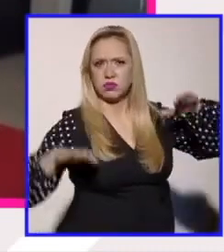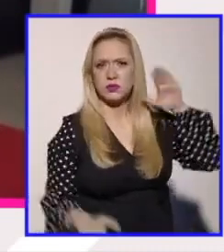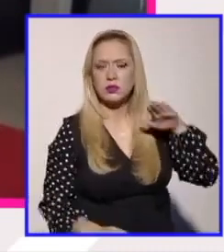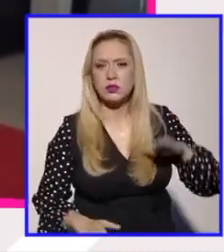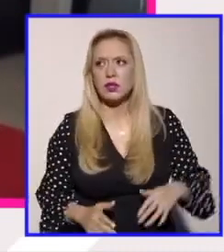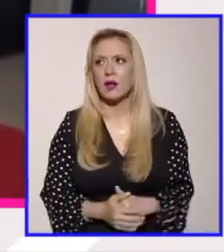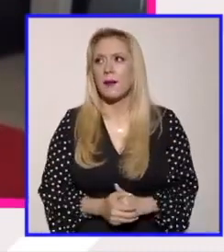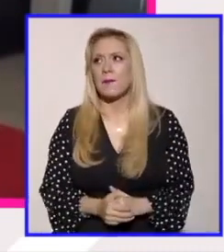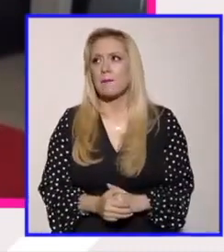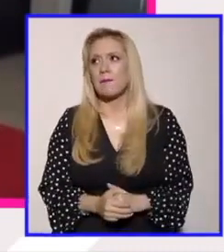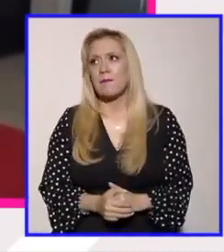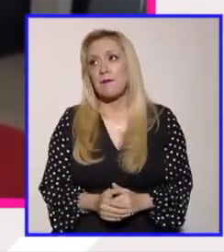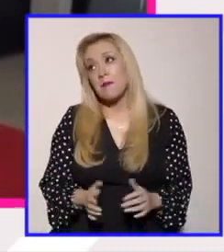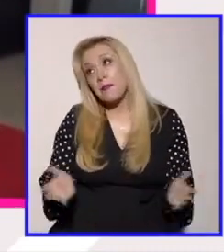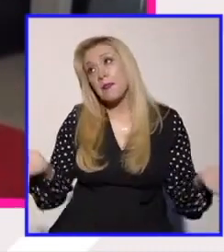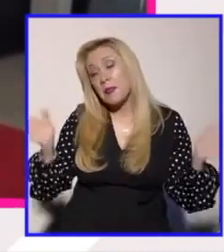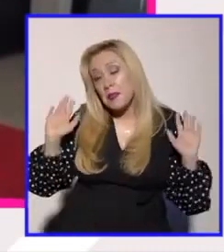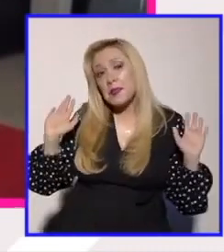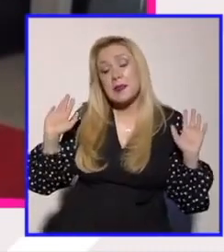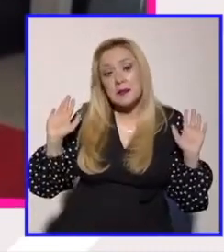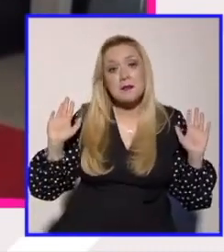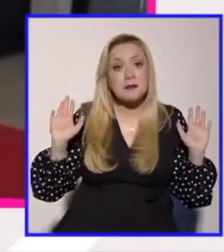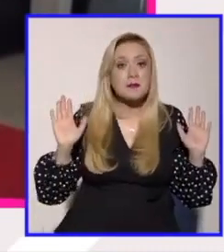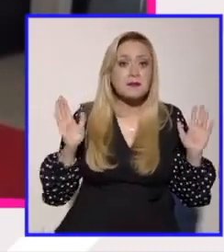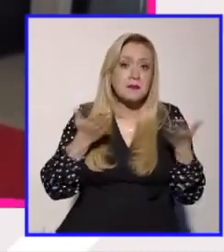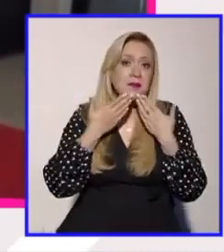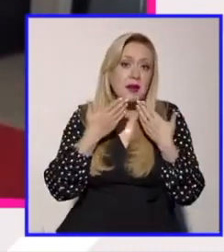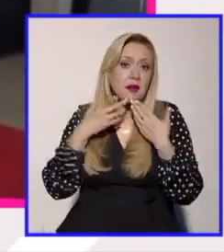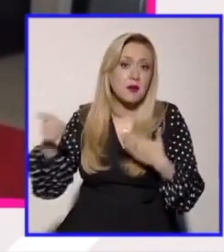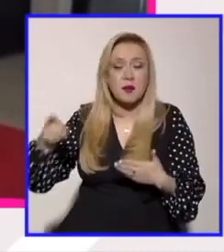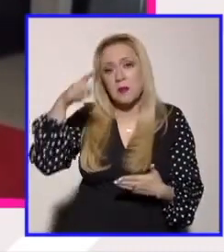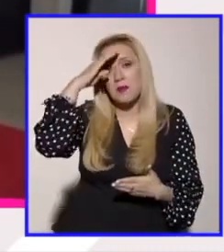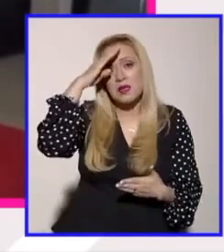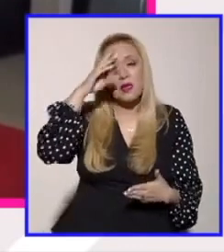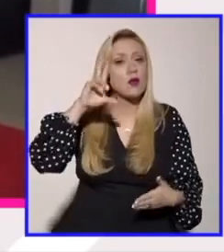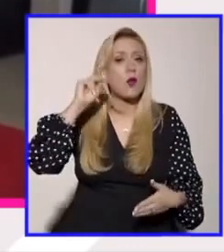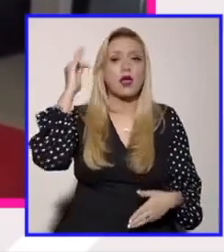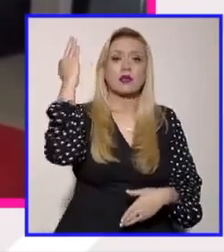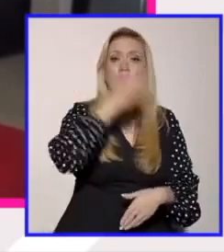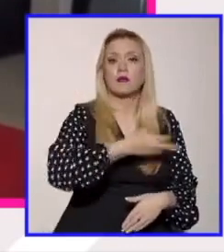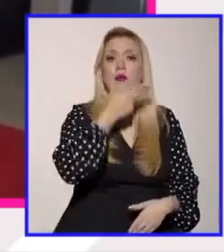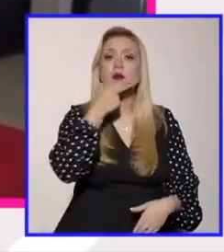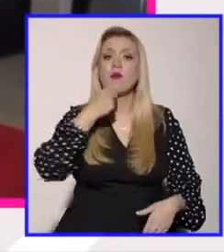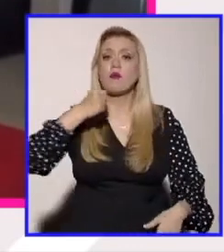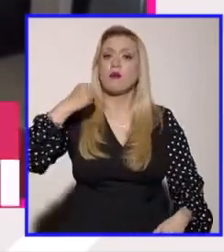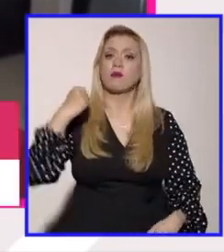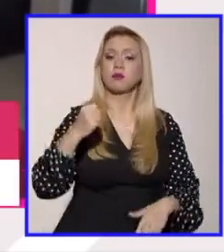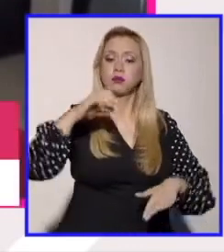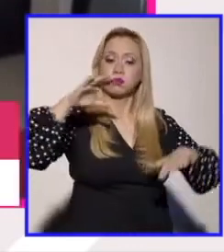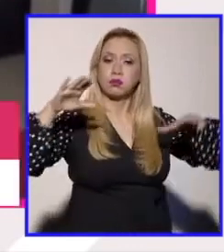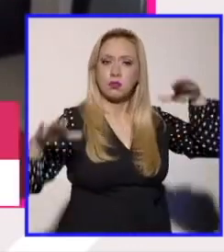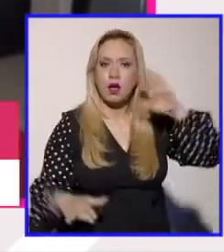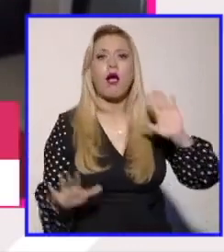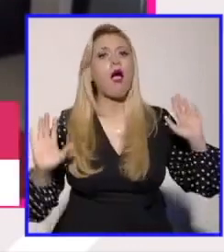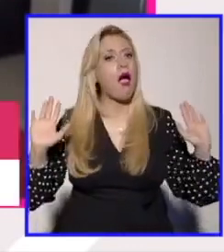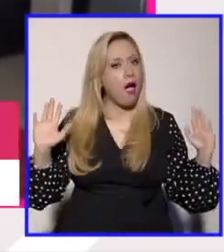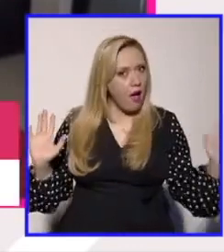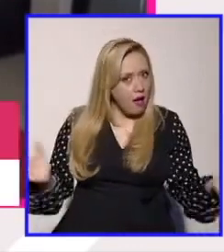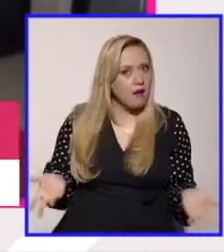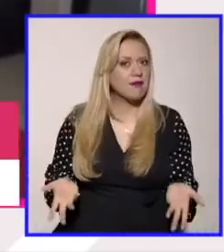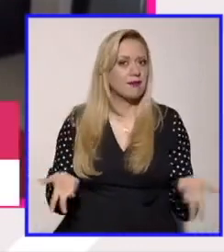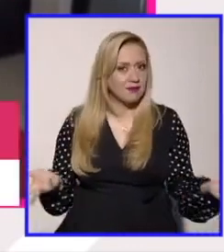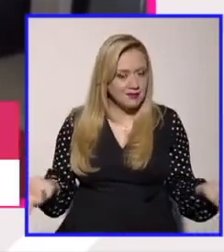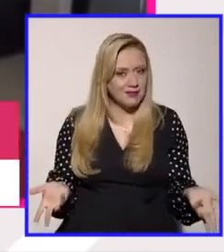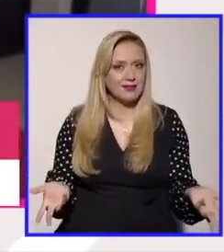me gusta más o sea yo me posiciono en contra del patriarcal y entonces esto implica que también se reconoce que